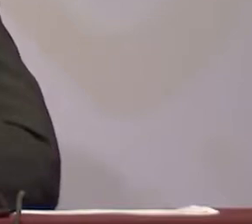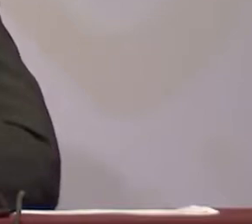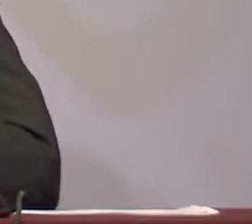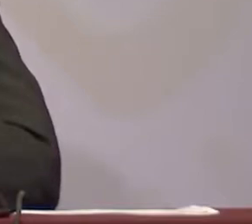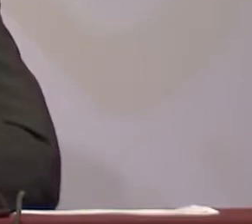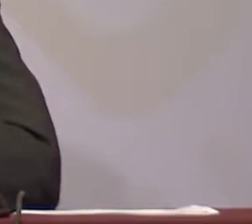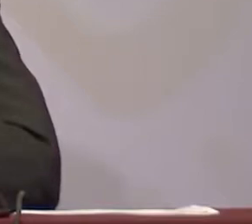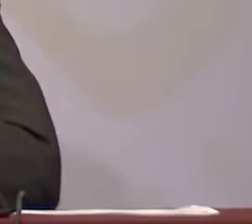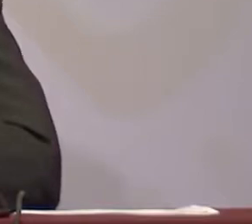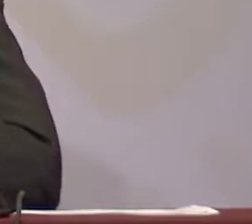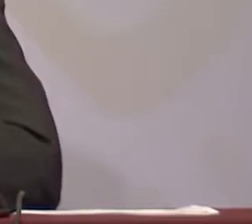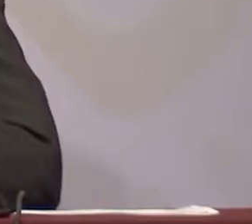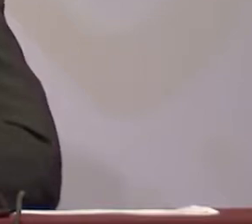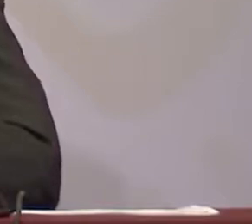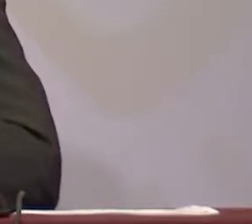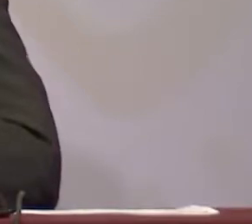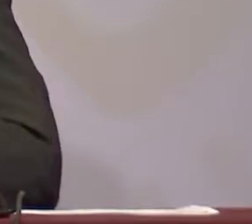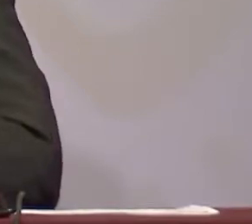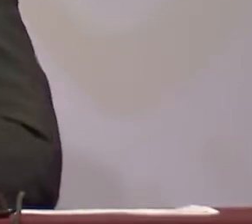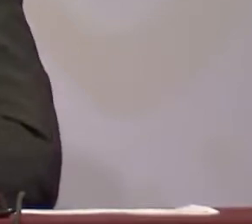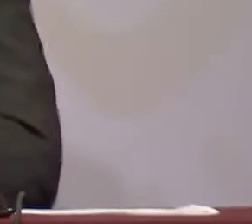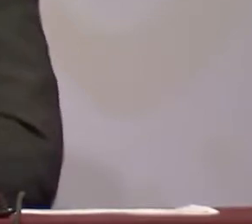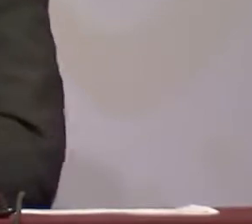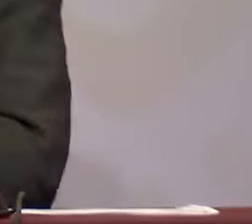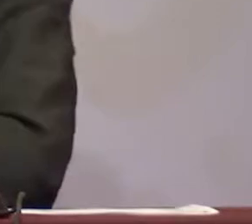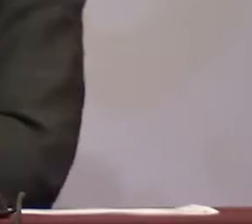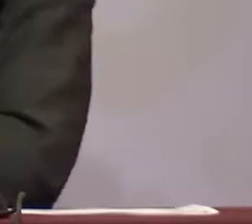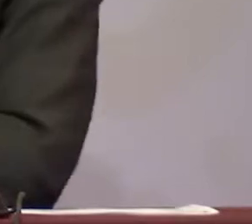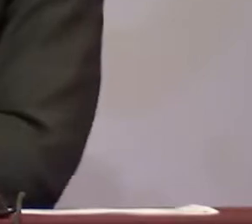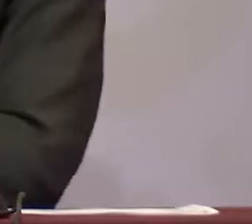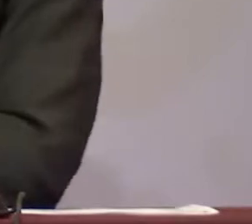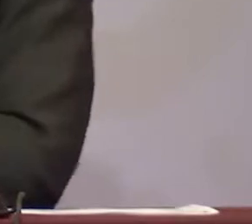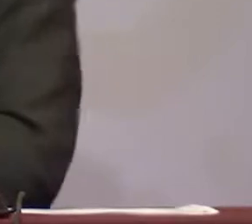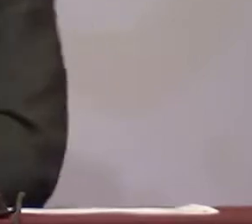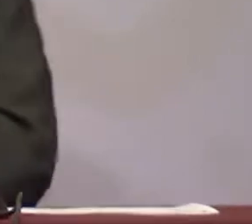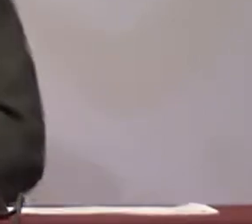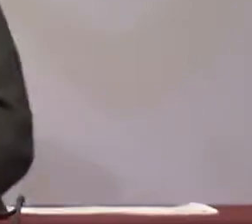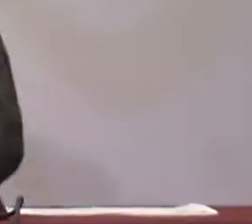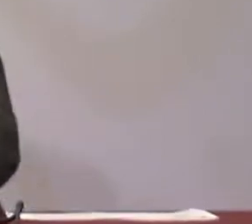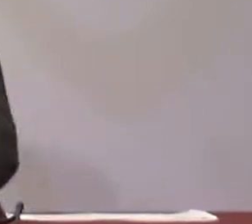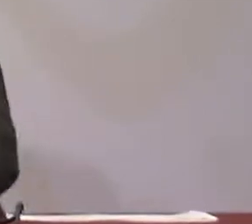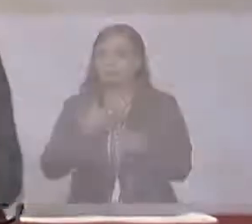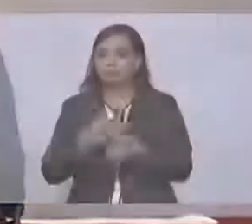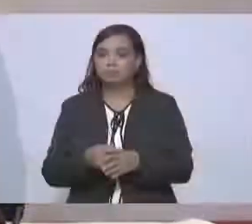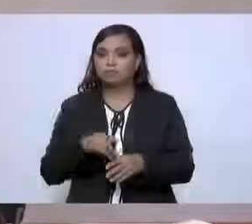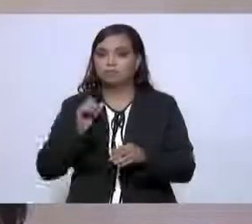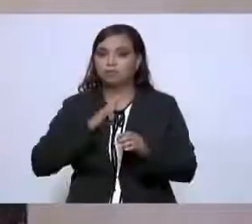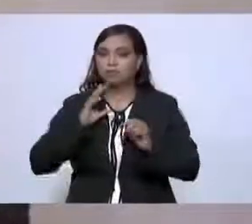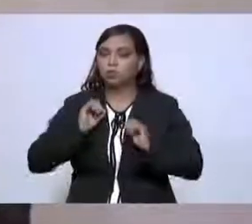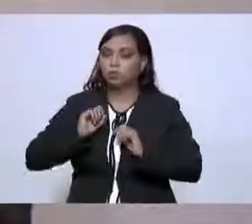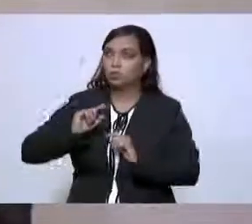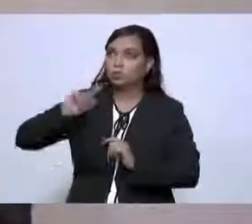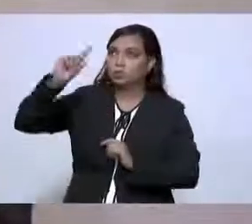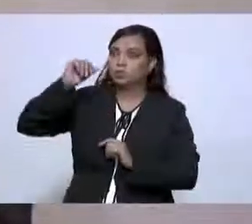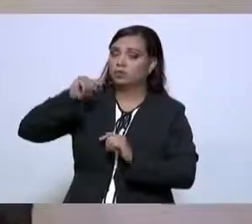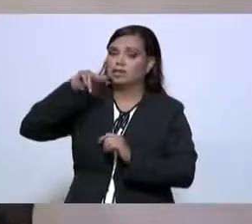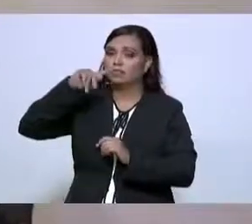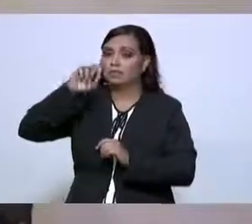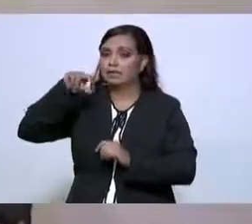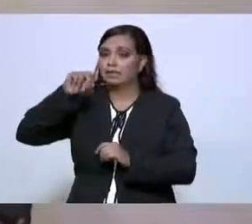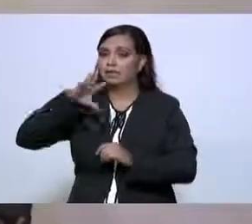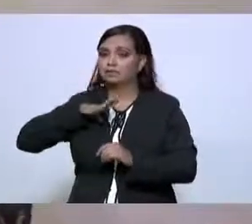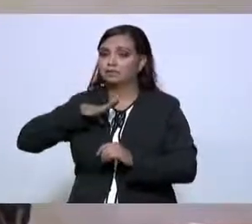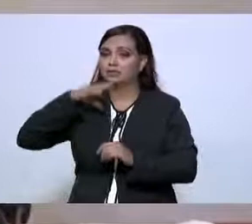trabajadores están ya levantando las antenas en